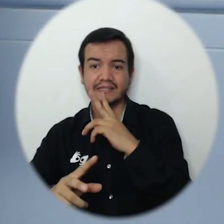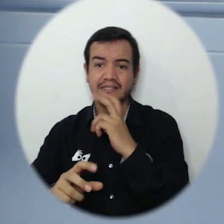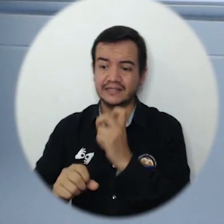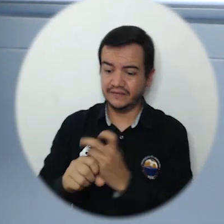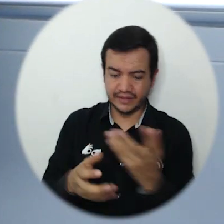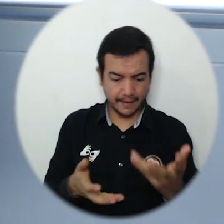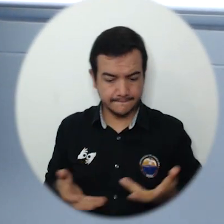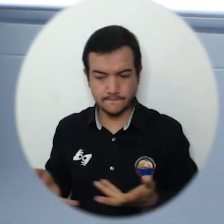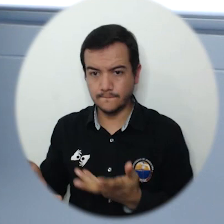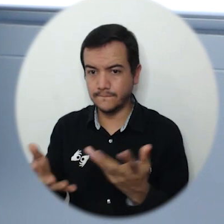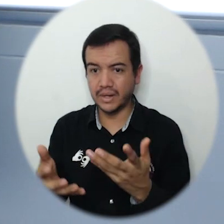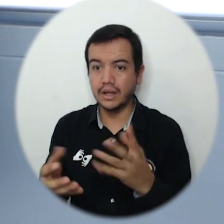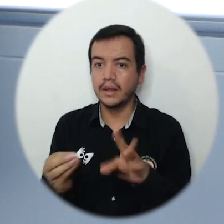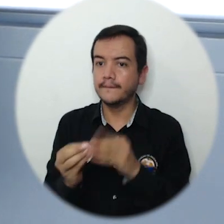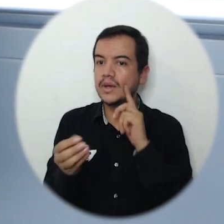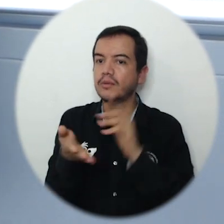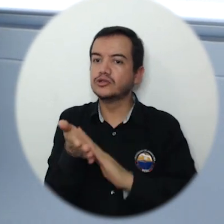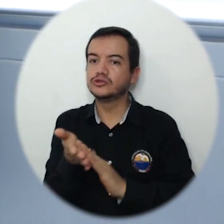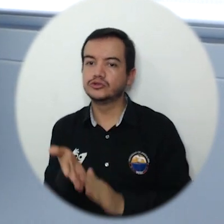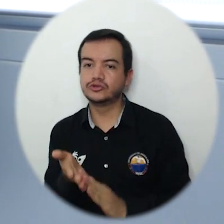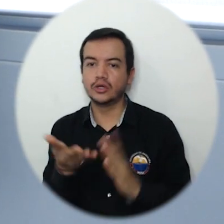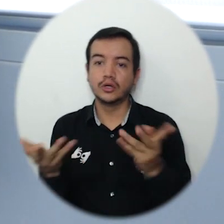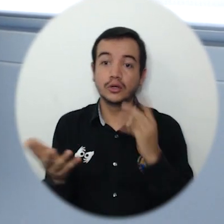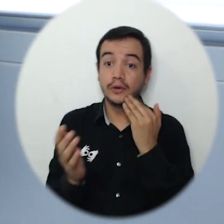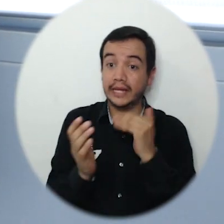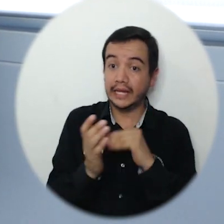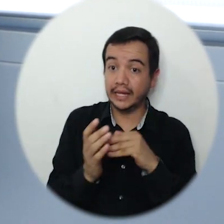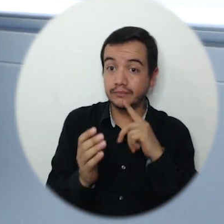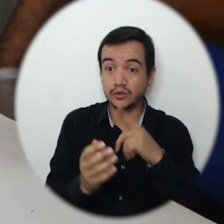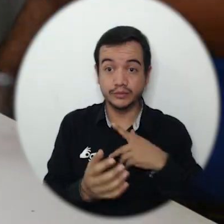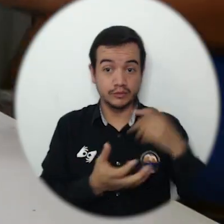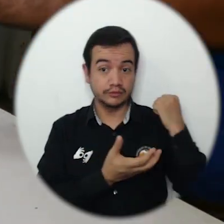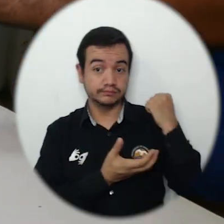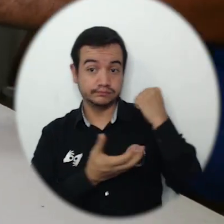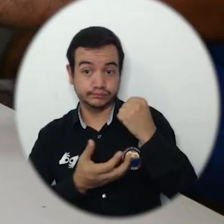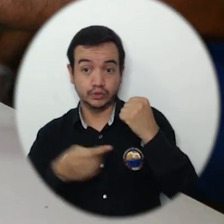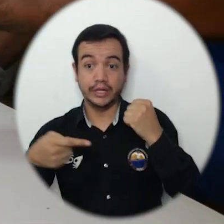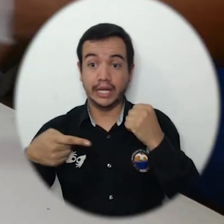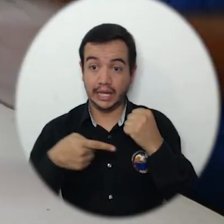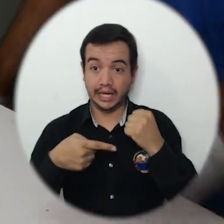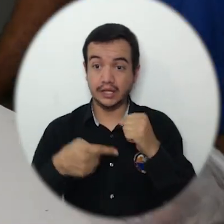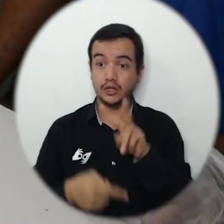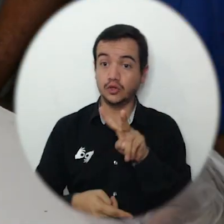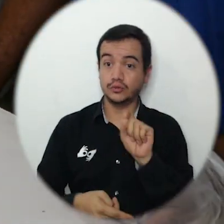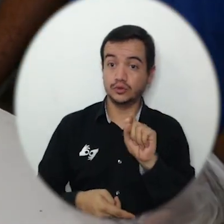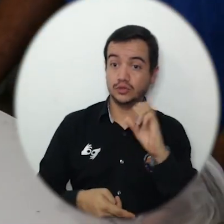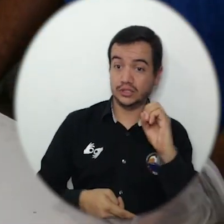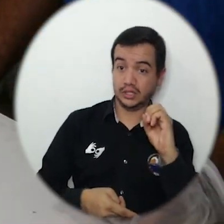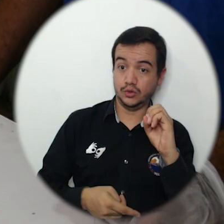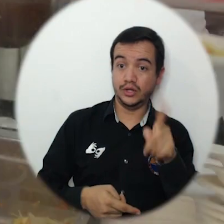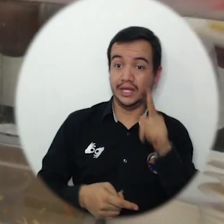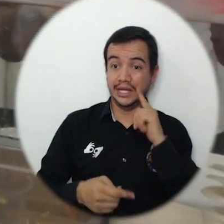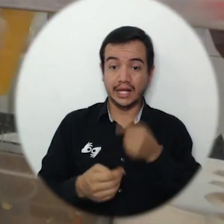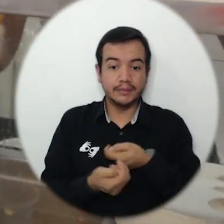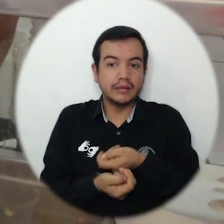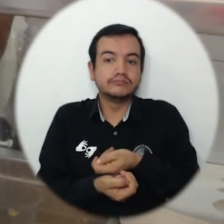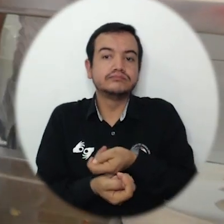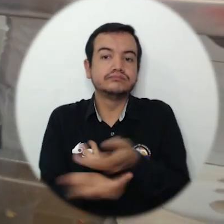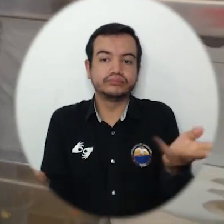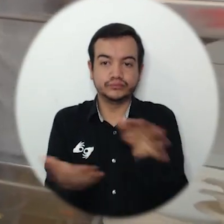de volver y se está adecuando y además se están buscando oportunidades como lo fue por ejemplo el Fondo Solidario 2.0 que se lanzó,